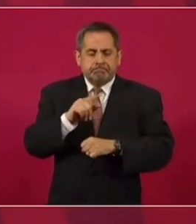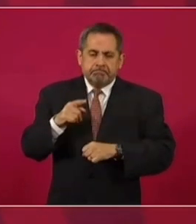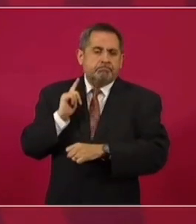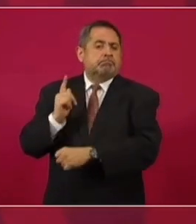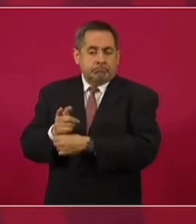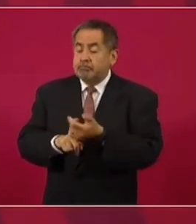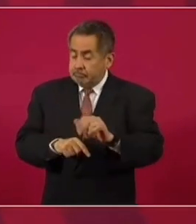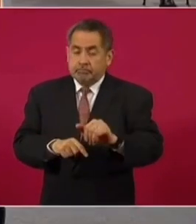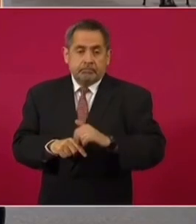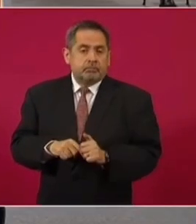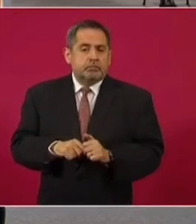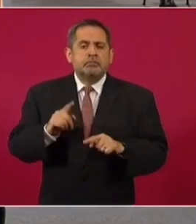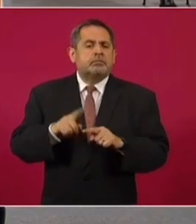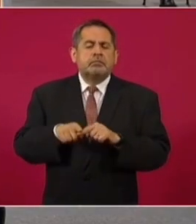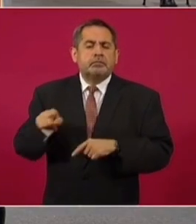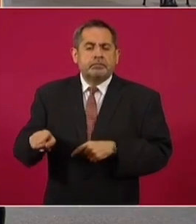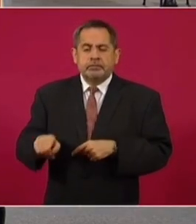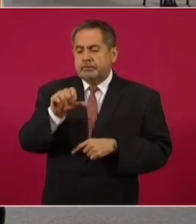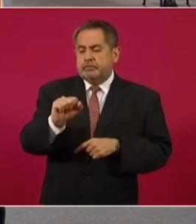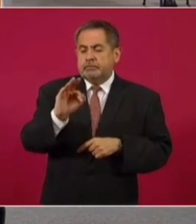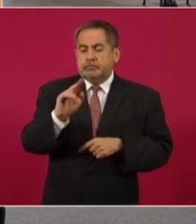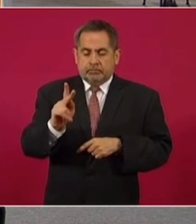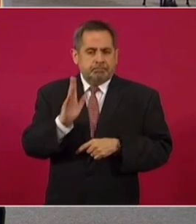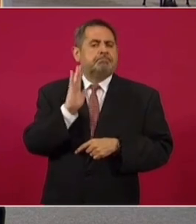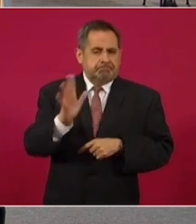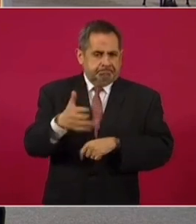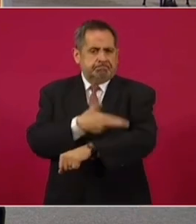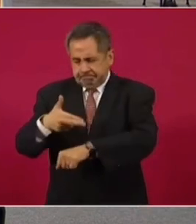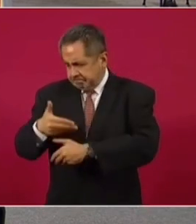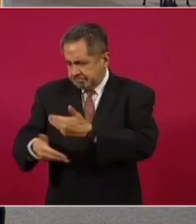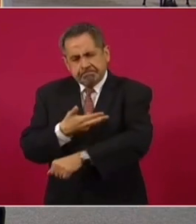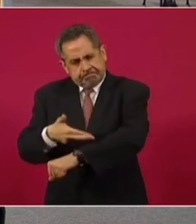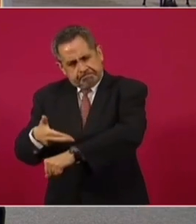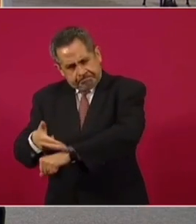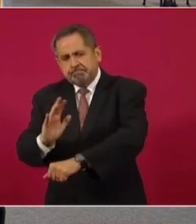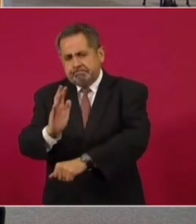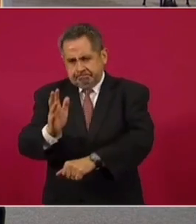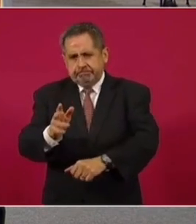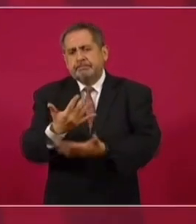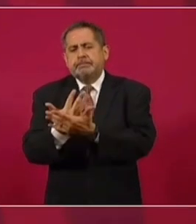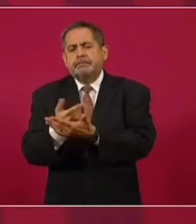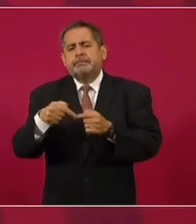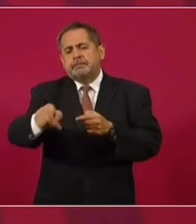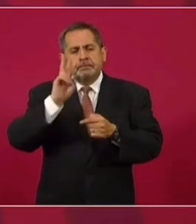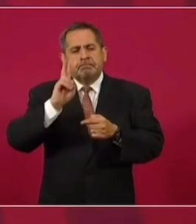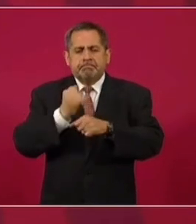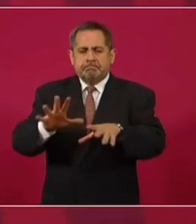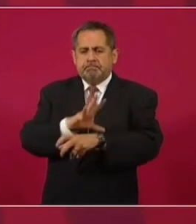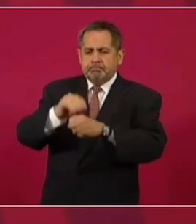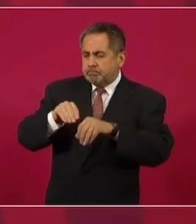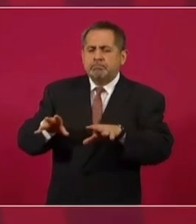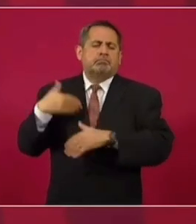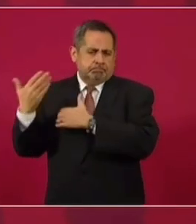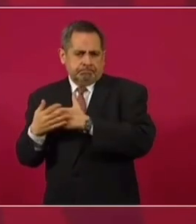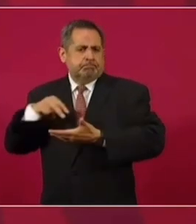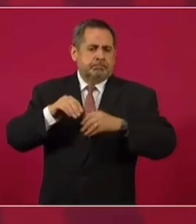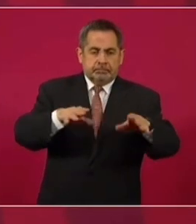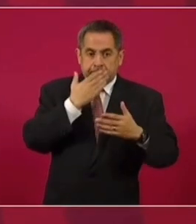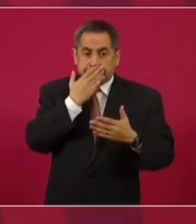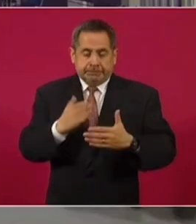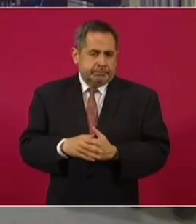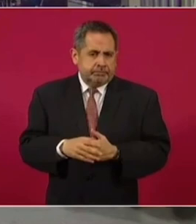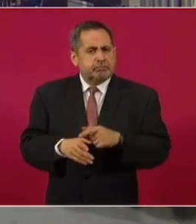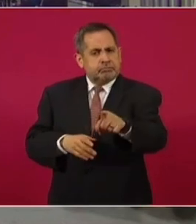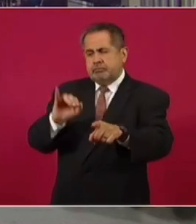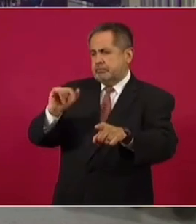detectó la Secretaría de la Función Pública. Ya se está actuando y vamos a esperar a que se tenga toda la información y se va a informar. Pero eso